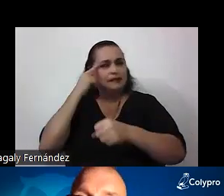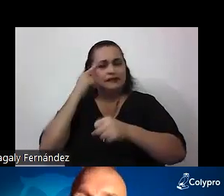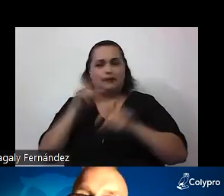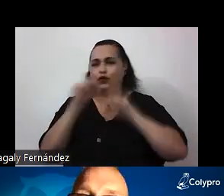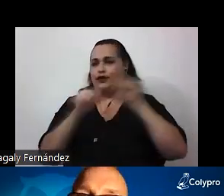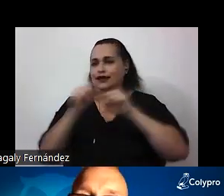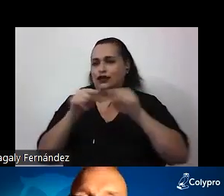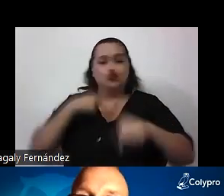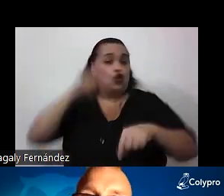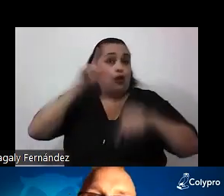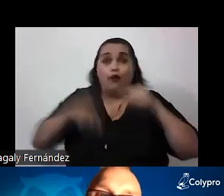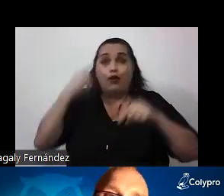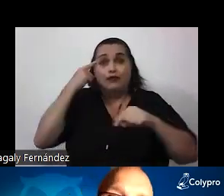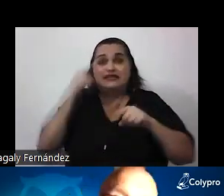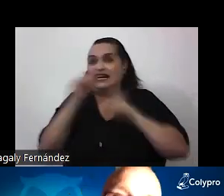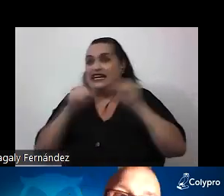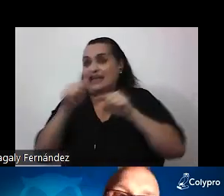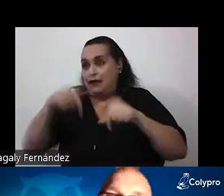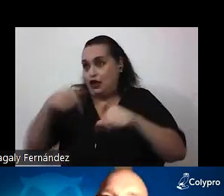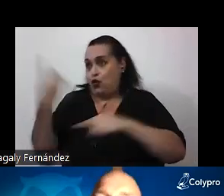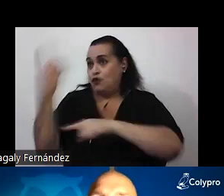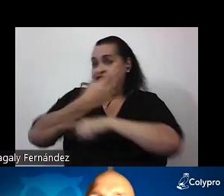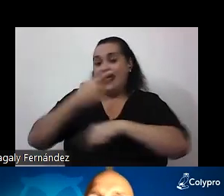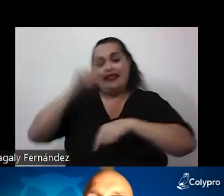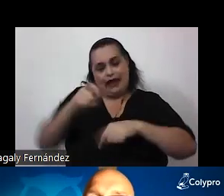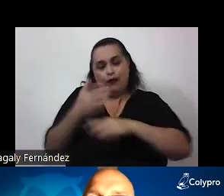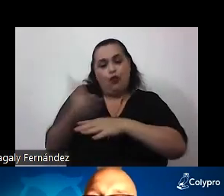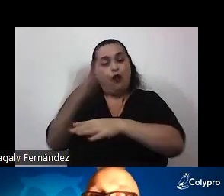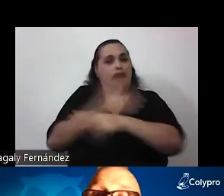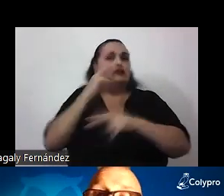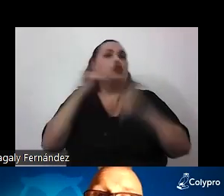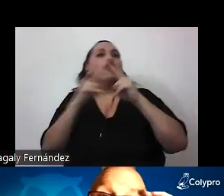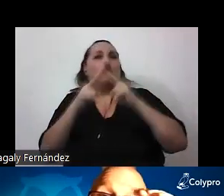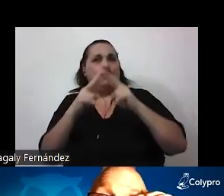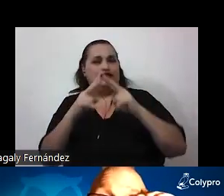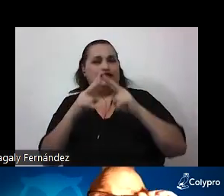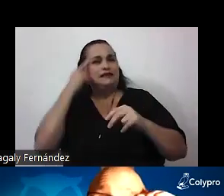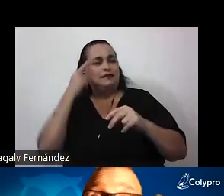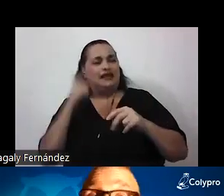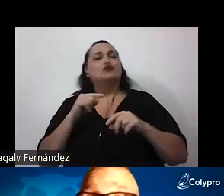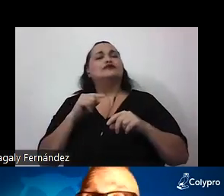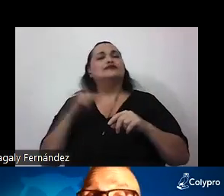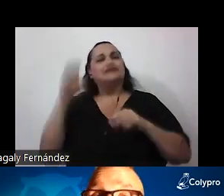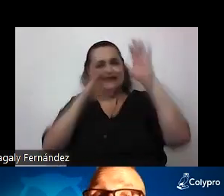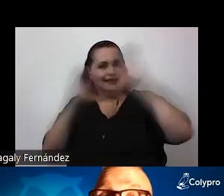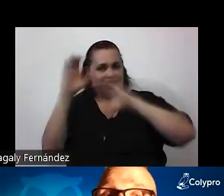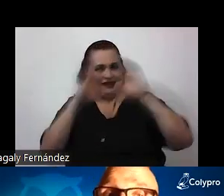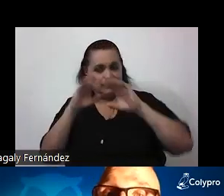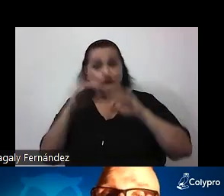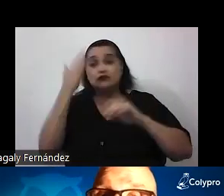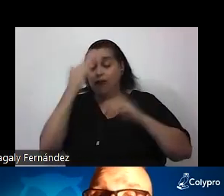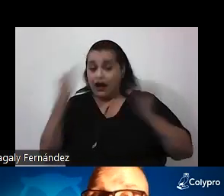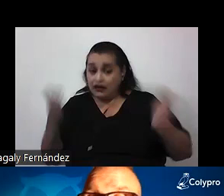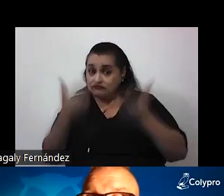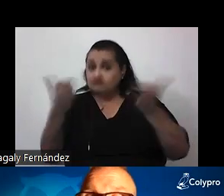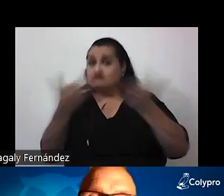pensar críticamente hoy en día sino tengo ciertos conocimientos científicos para fomentar esto desde las aulas hay que atender